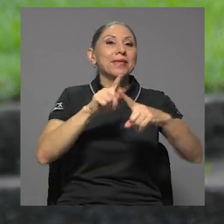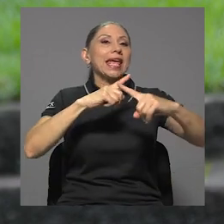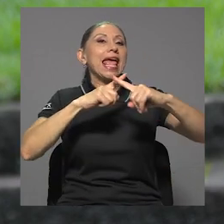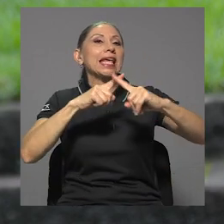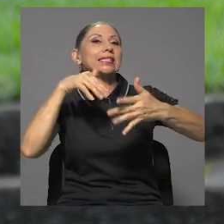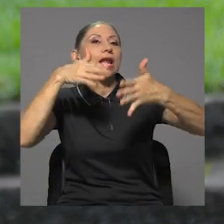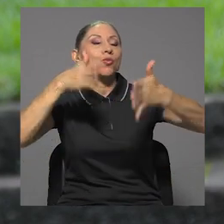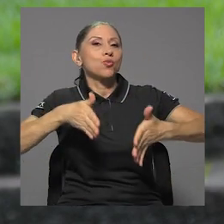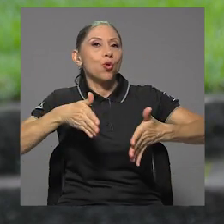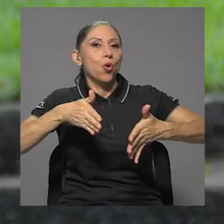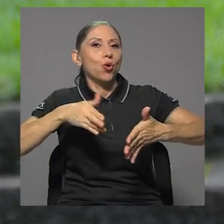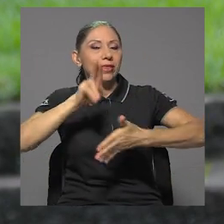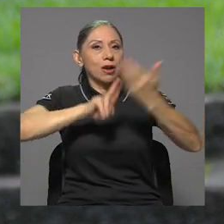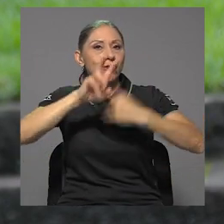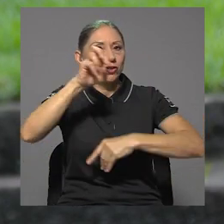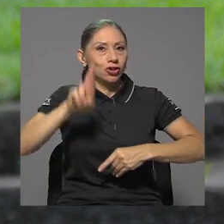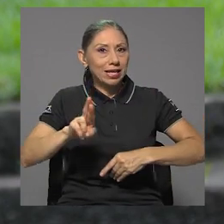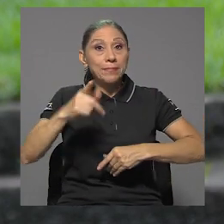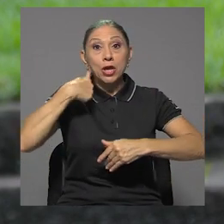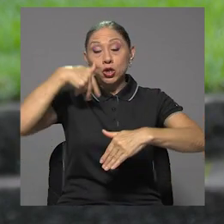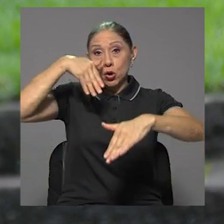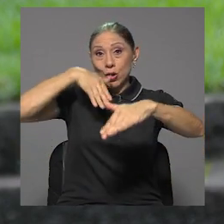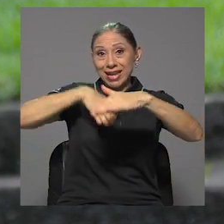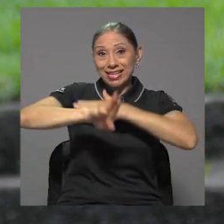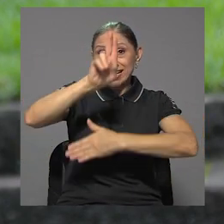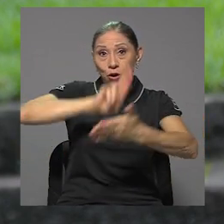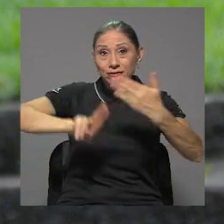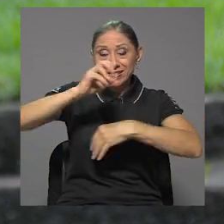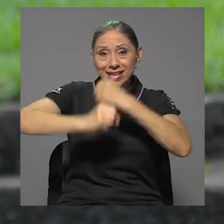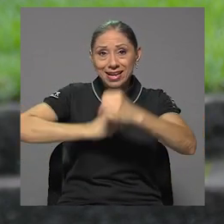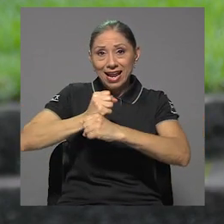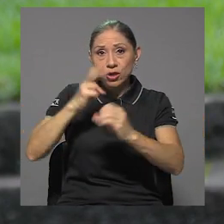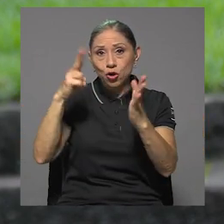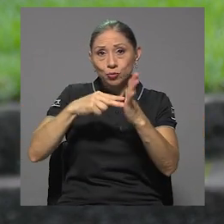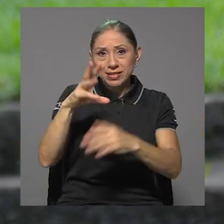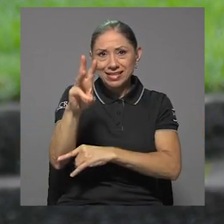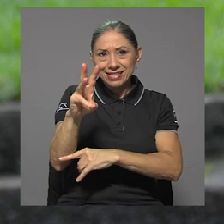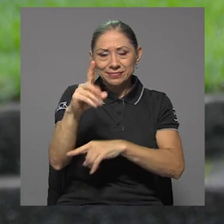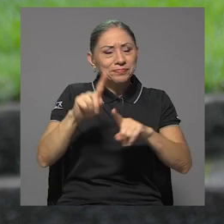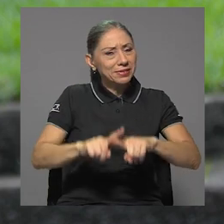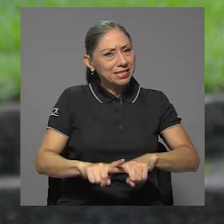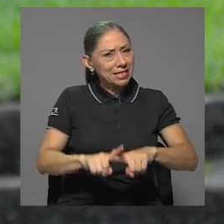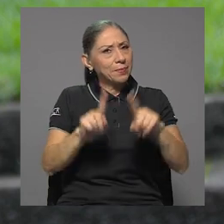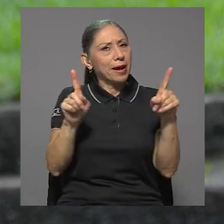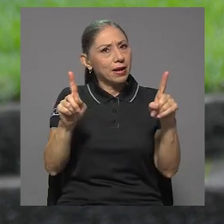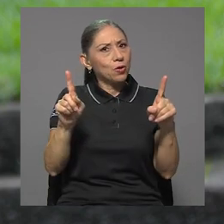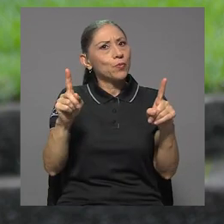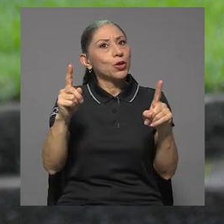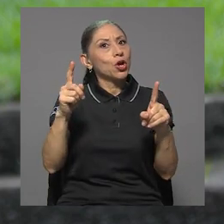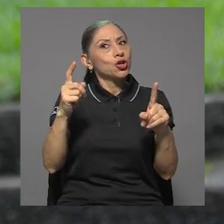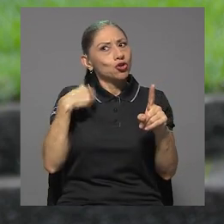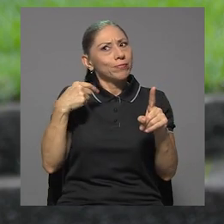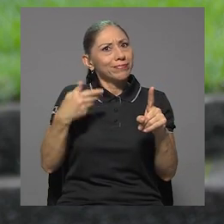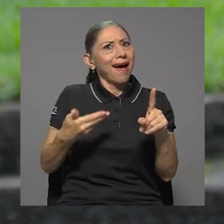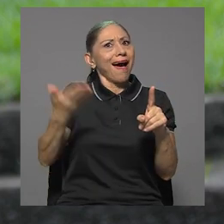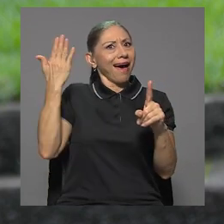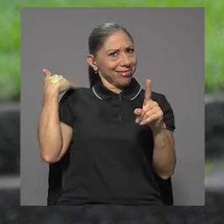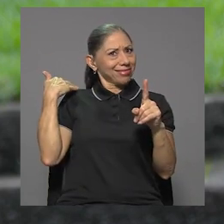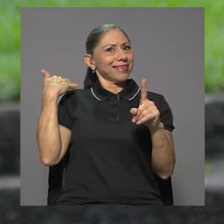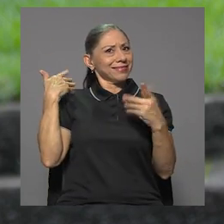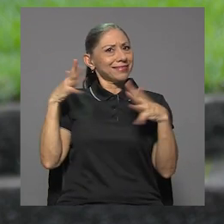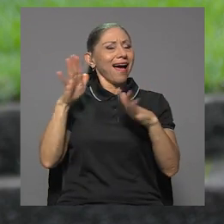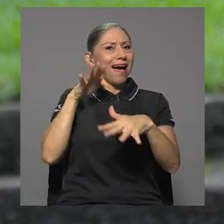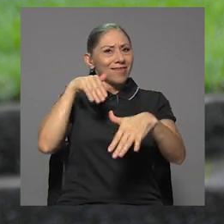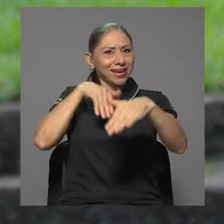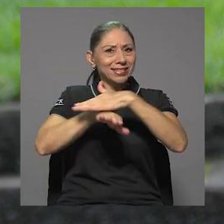de Costa Rica. Entré, ingresé a la universidad en el año 2006, sin embargo, ingresé antes inclusive